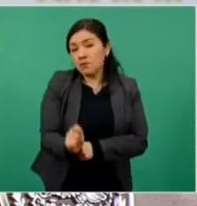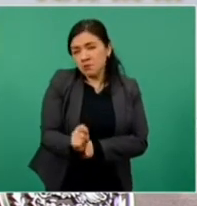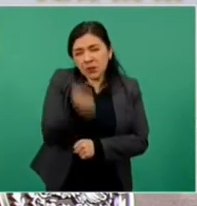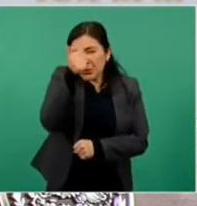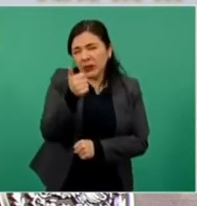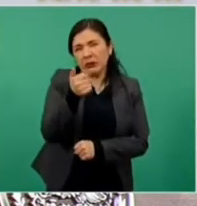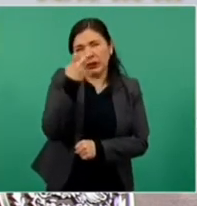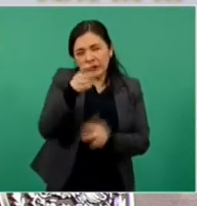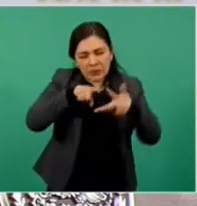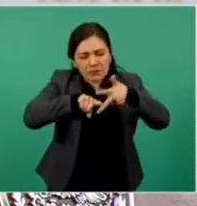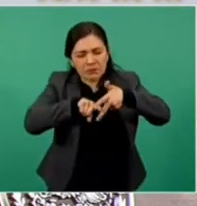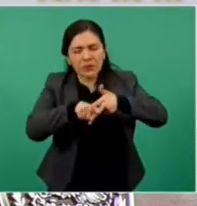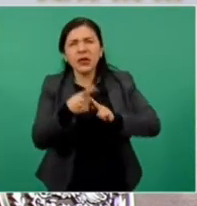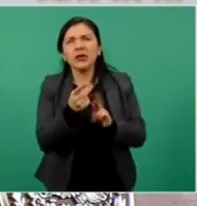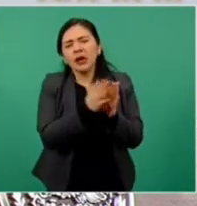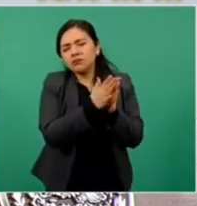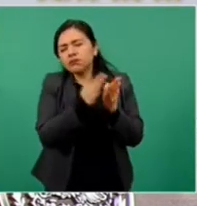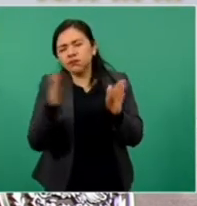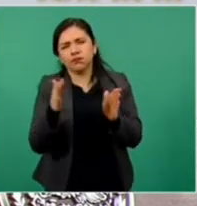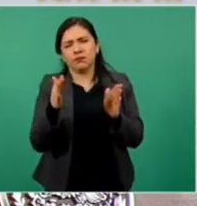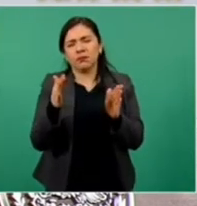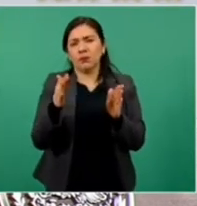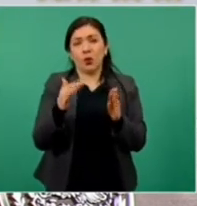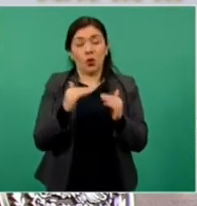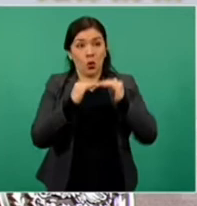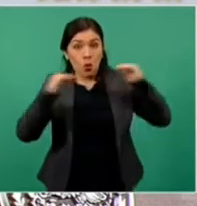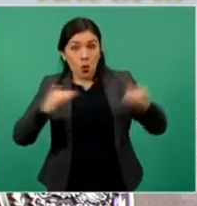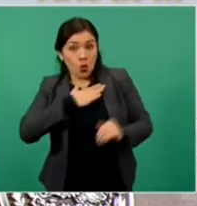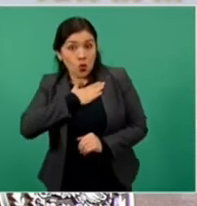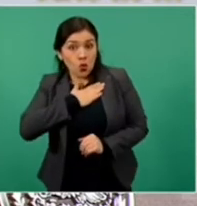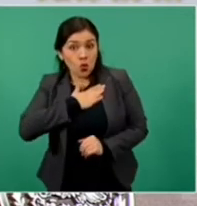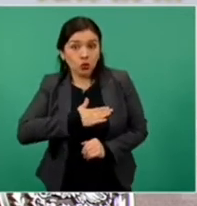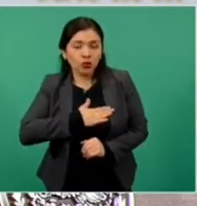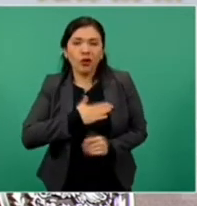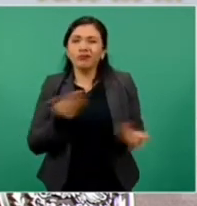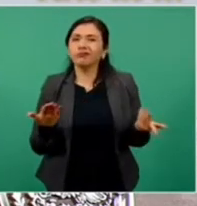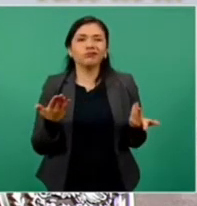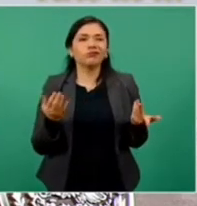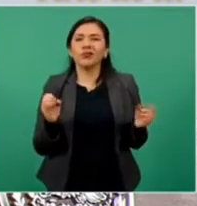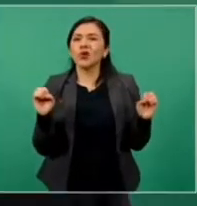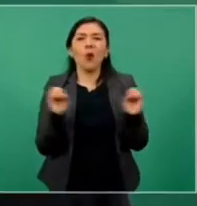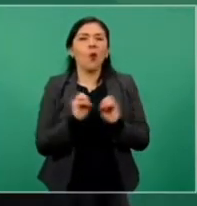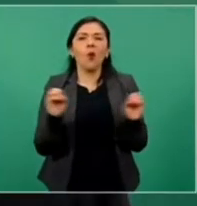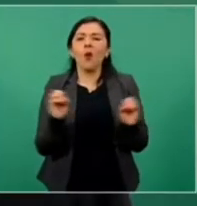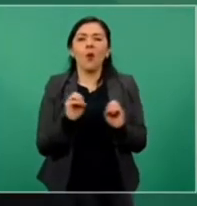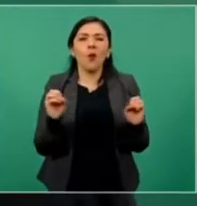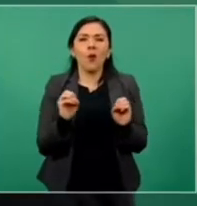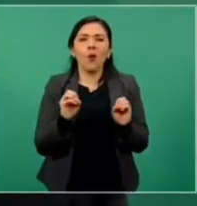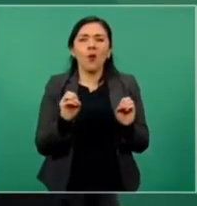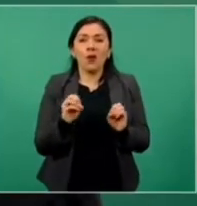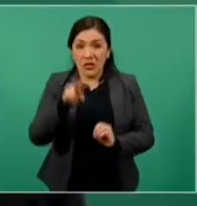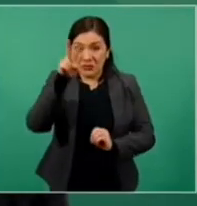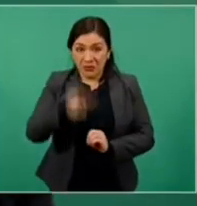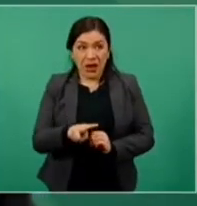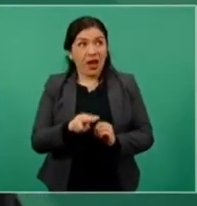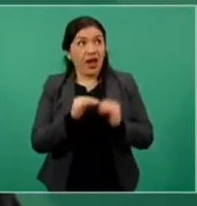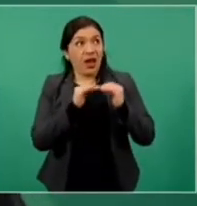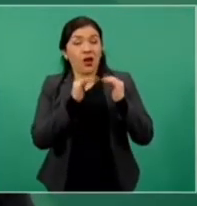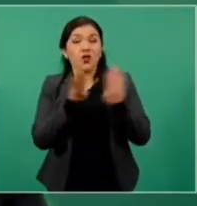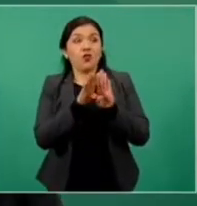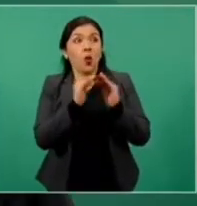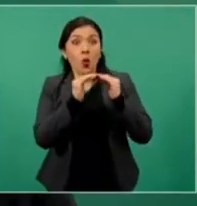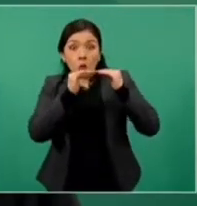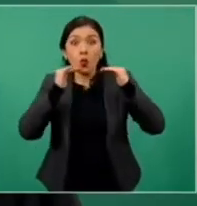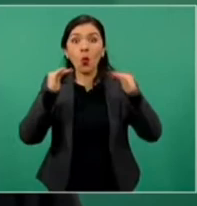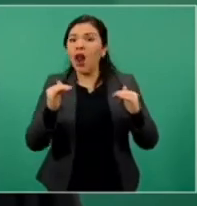no fue pareja, no fue equivalente porque